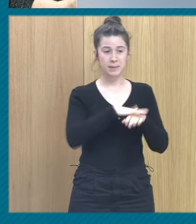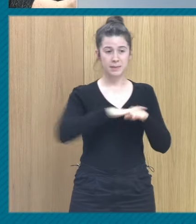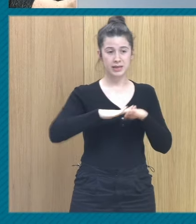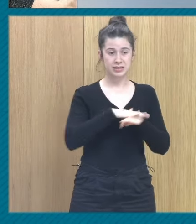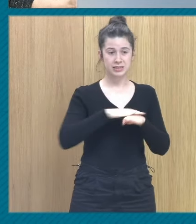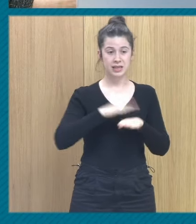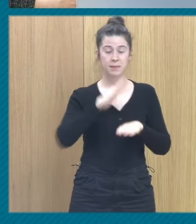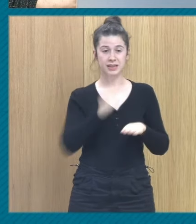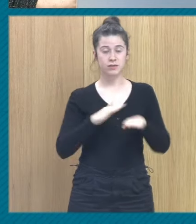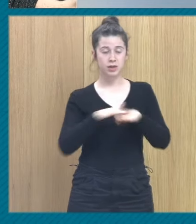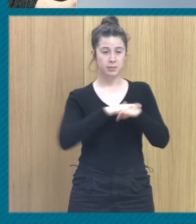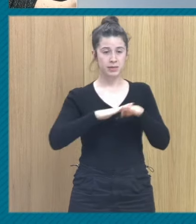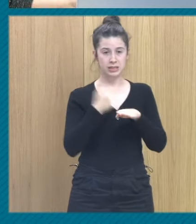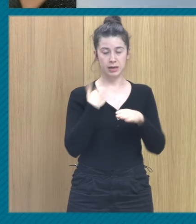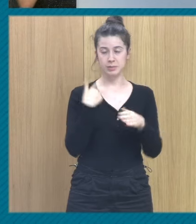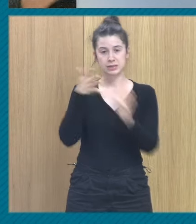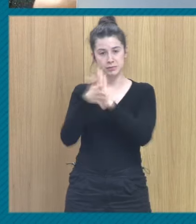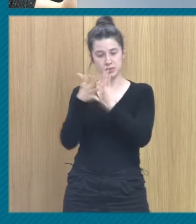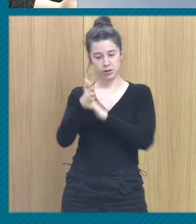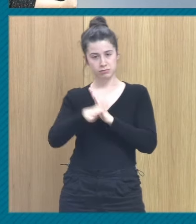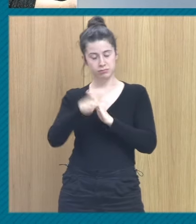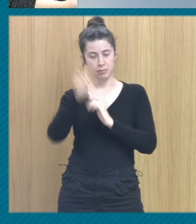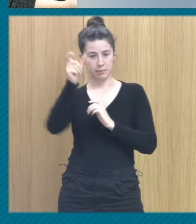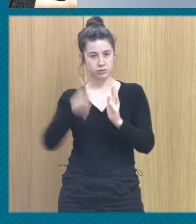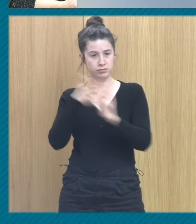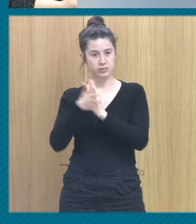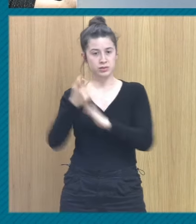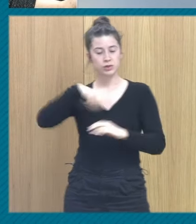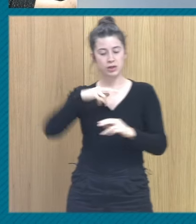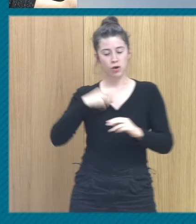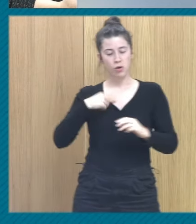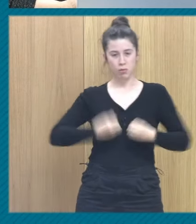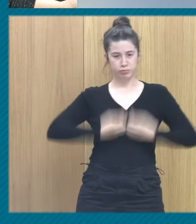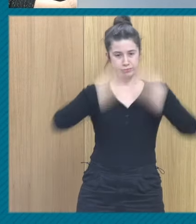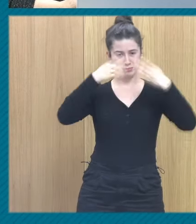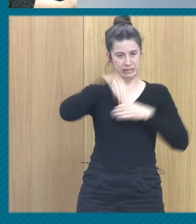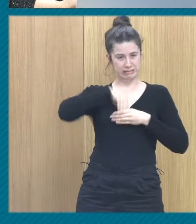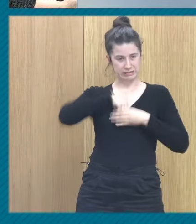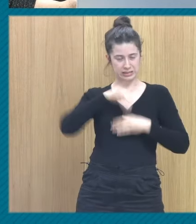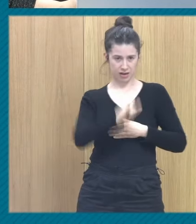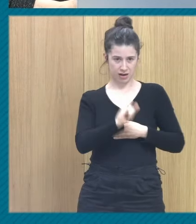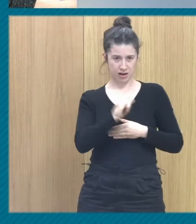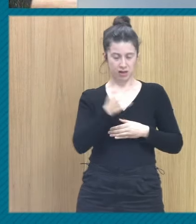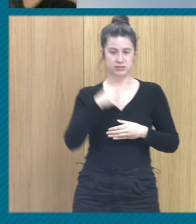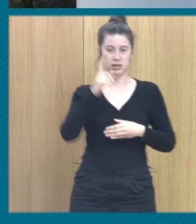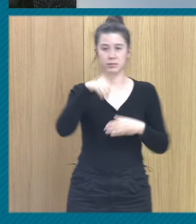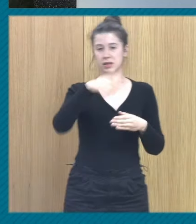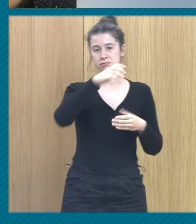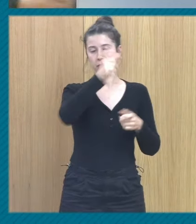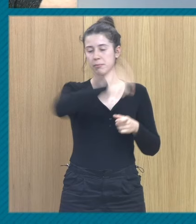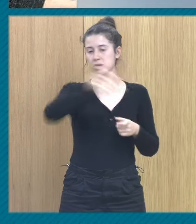trabajo es... Yo les explico a las personas que todos tenemos un edificio interno. Les digo, hay gente que tiene una cabaña de pescadores,